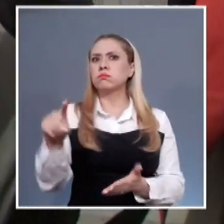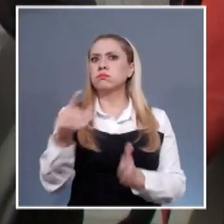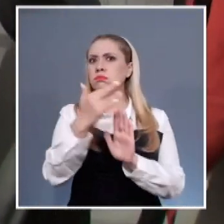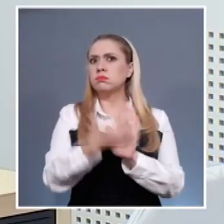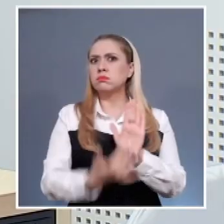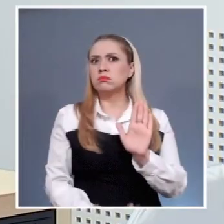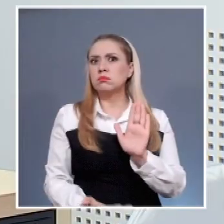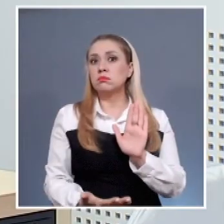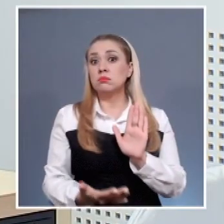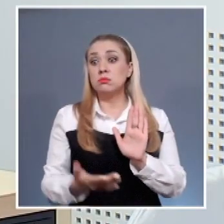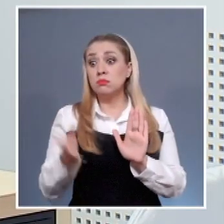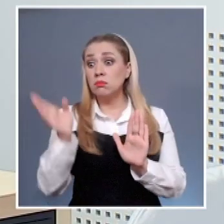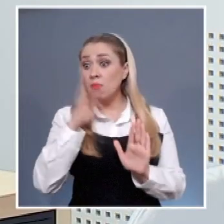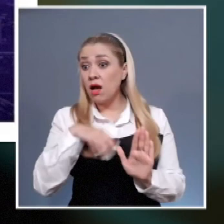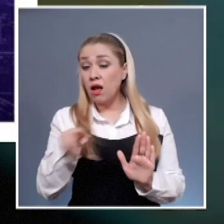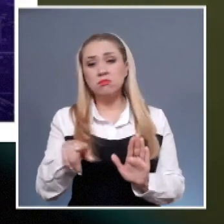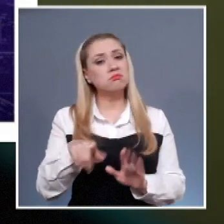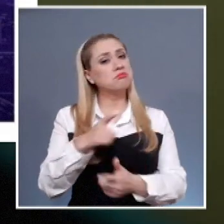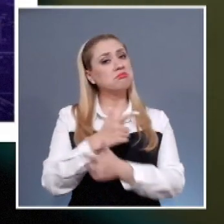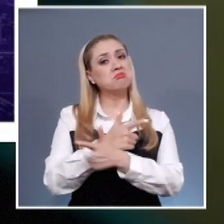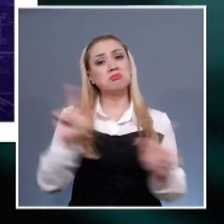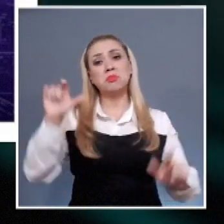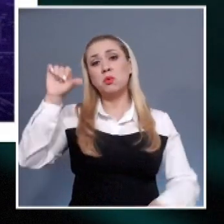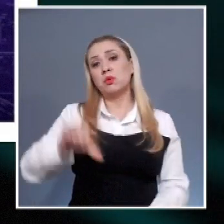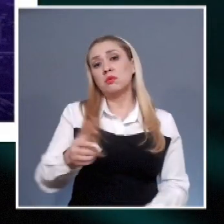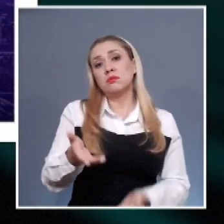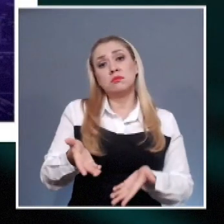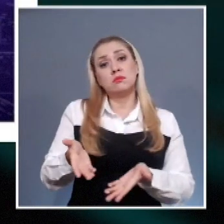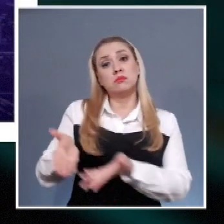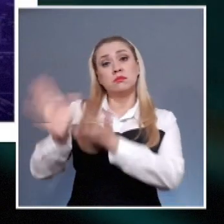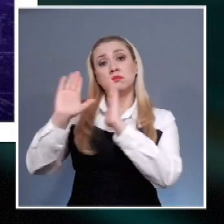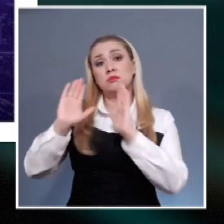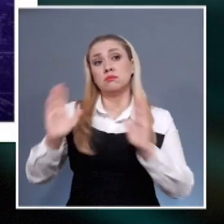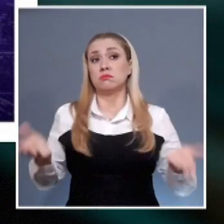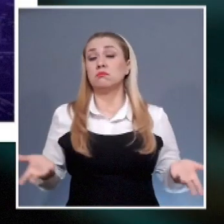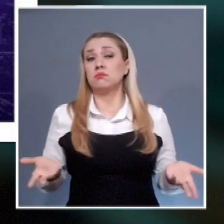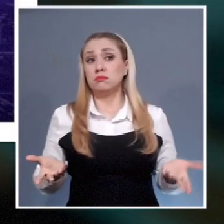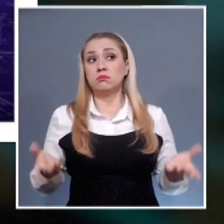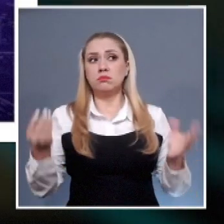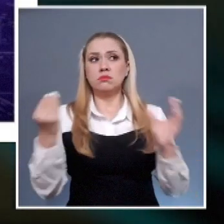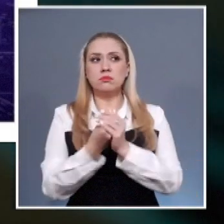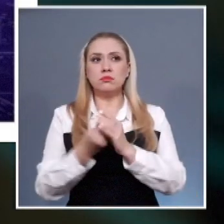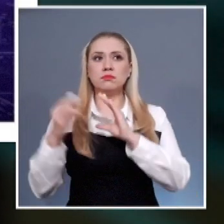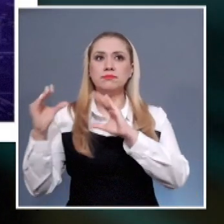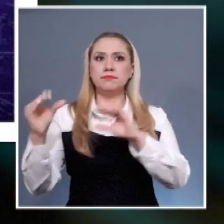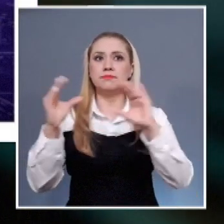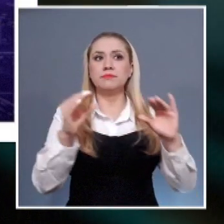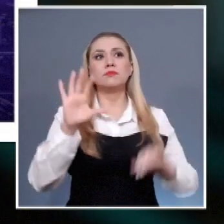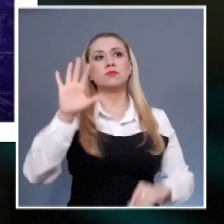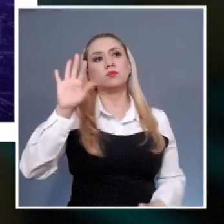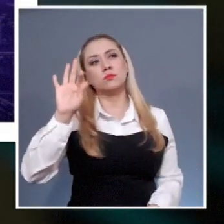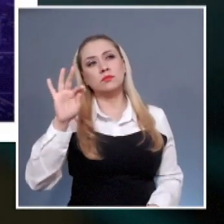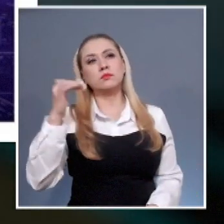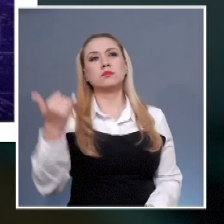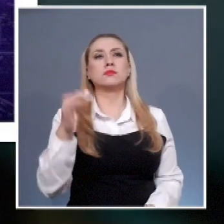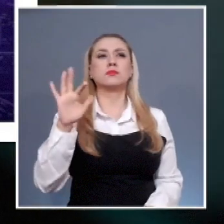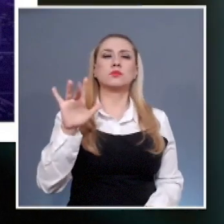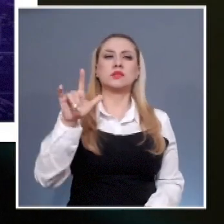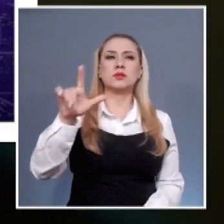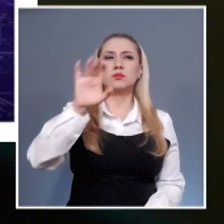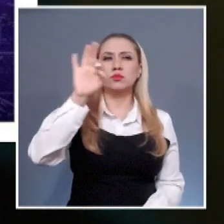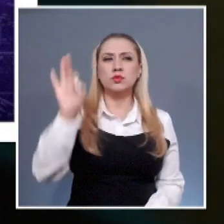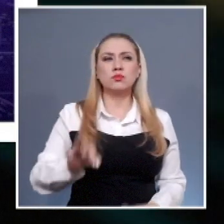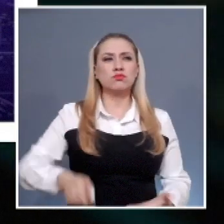inmediata de la persona. En este taller se dio a conocer que entre el 40 y el 57% de los procesos